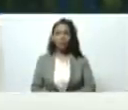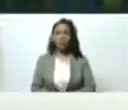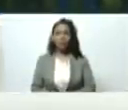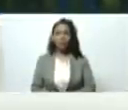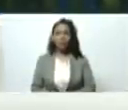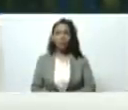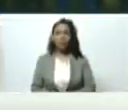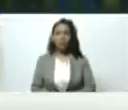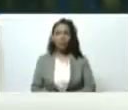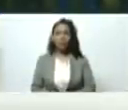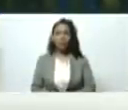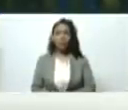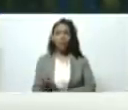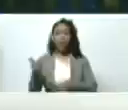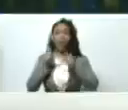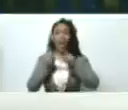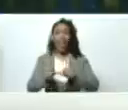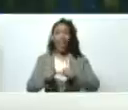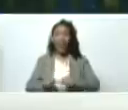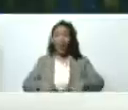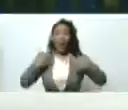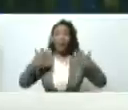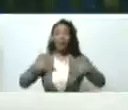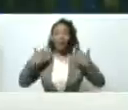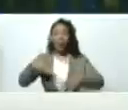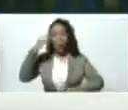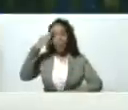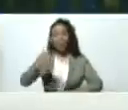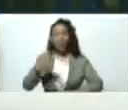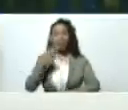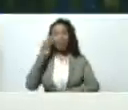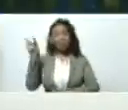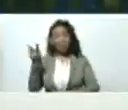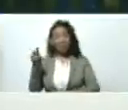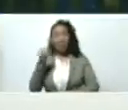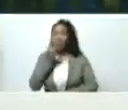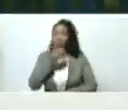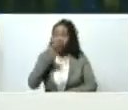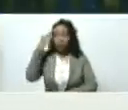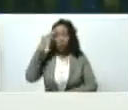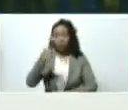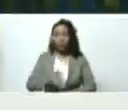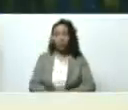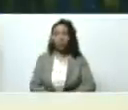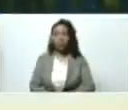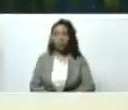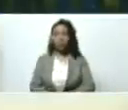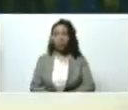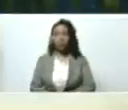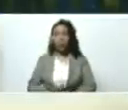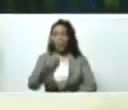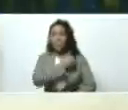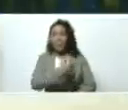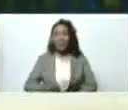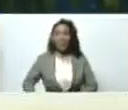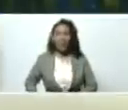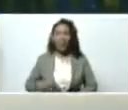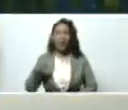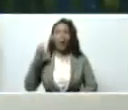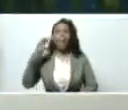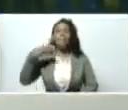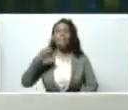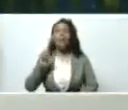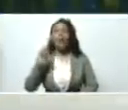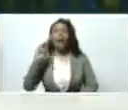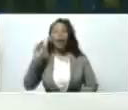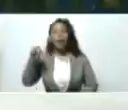quedaron emocionados con el coronel Teyechea bueno coronel presidente de Pequibén siguen adelante con